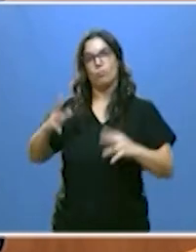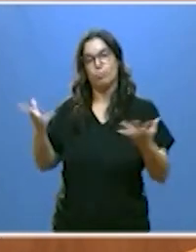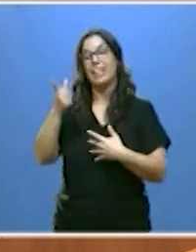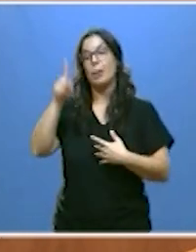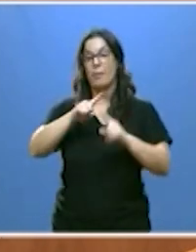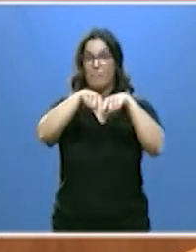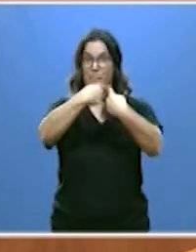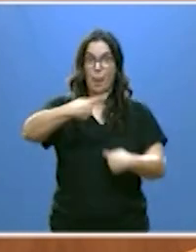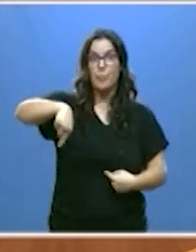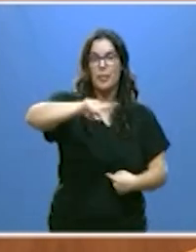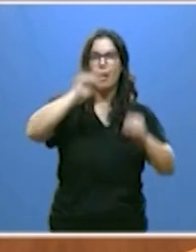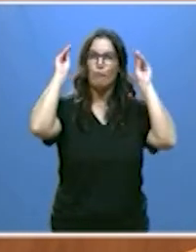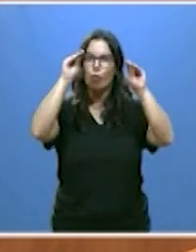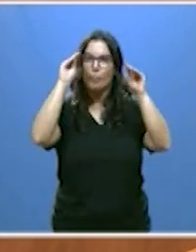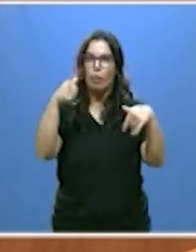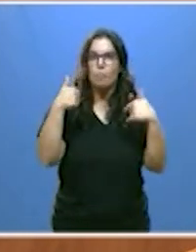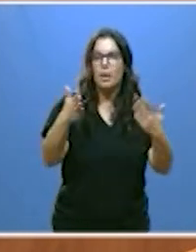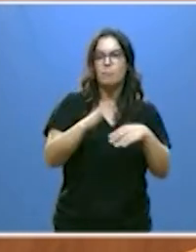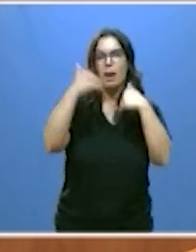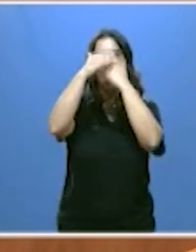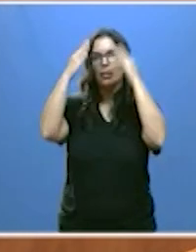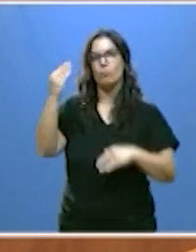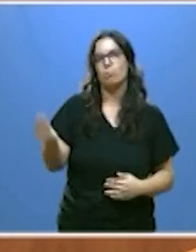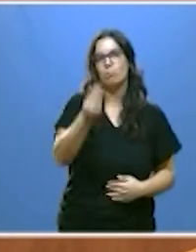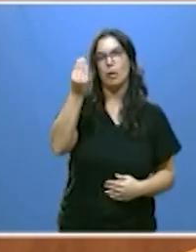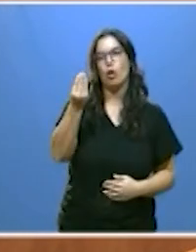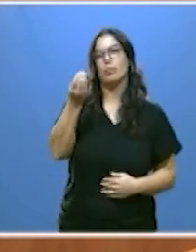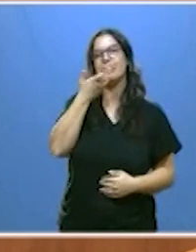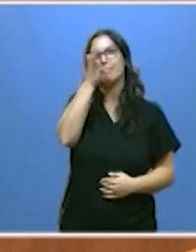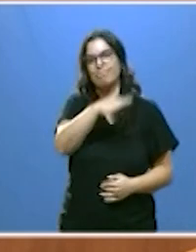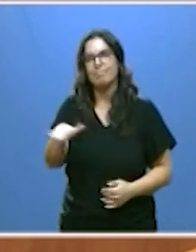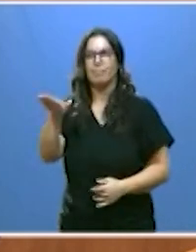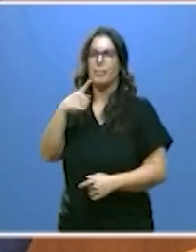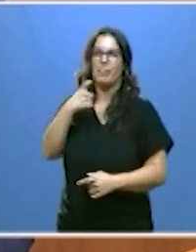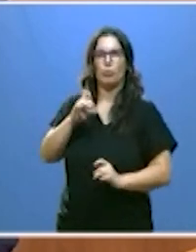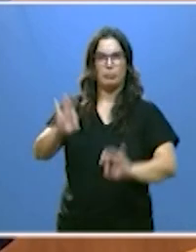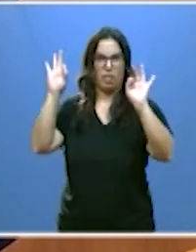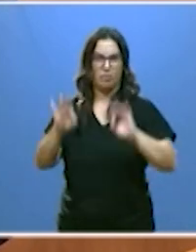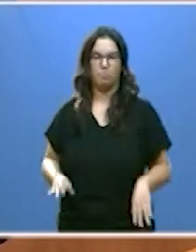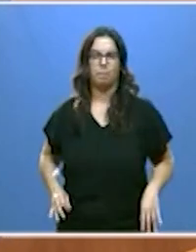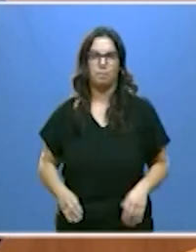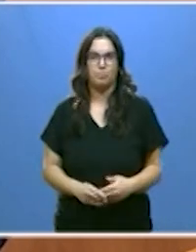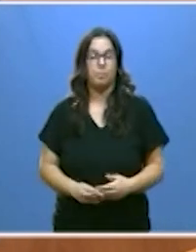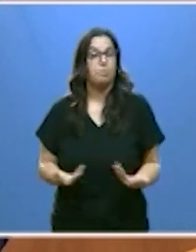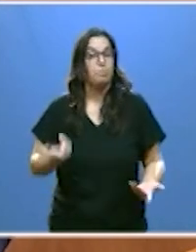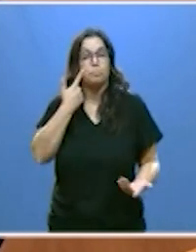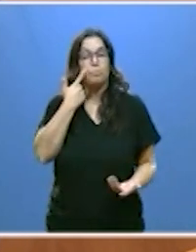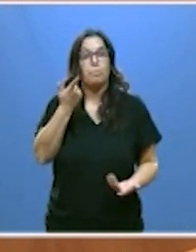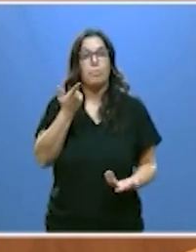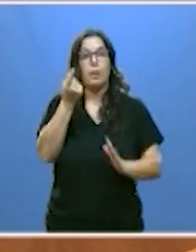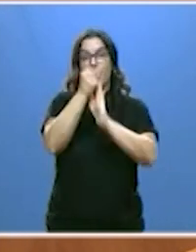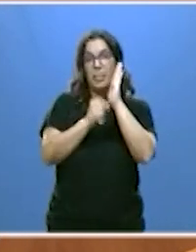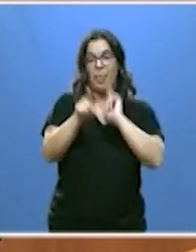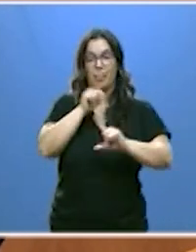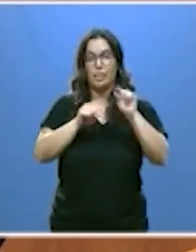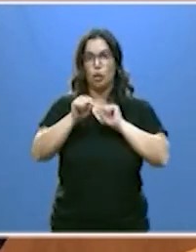las familias para que puedan atender mejor a menores con especiales dificultades como ven muchas de las medidas